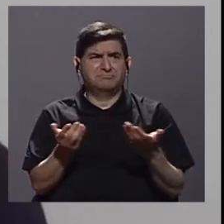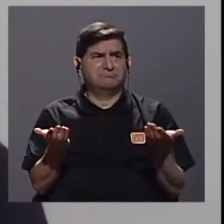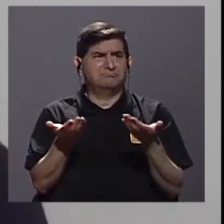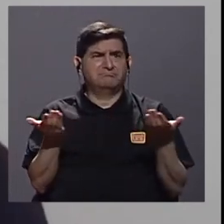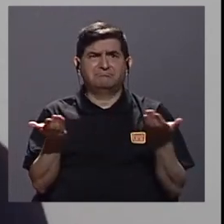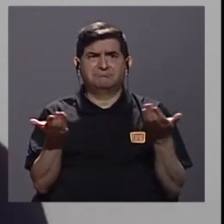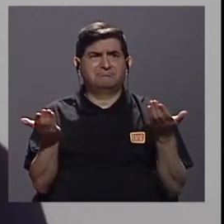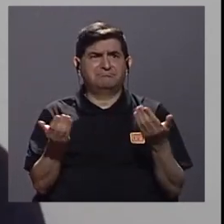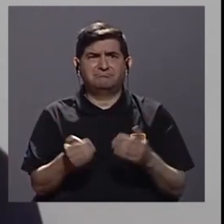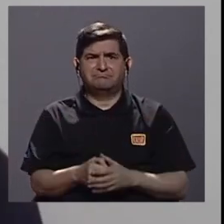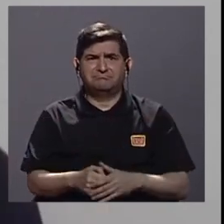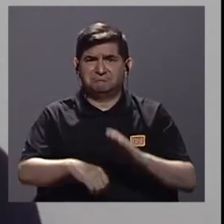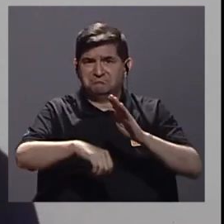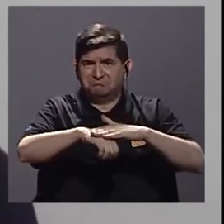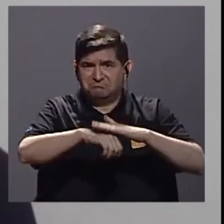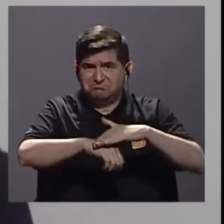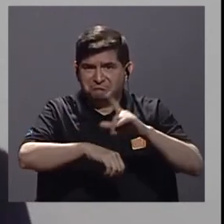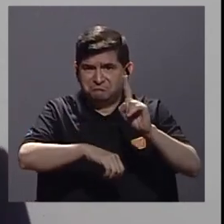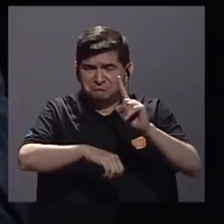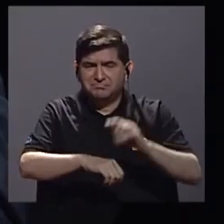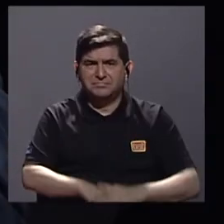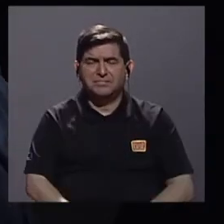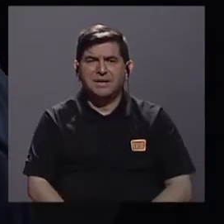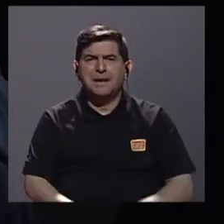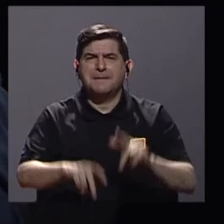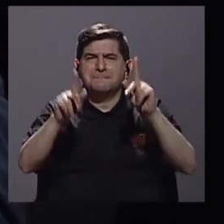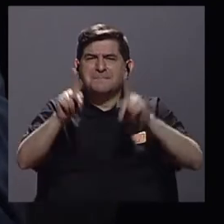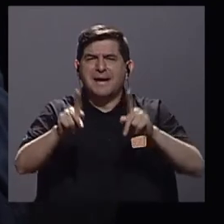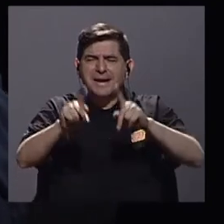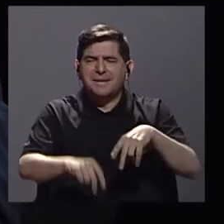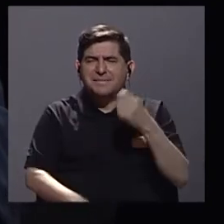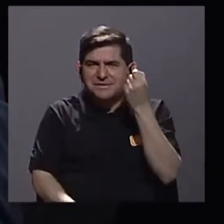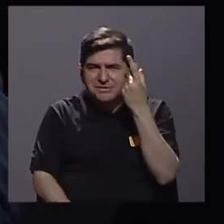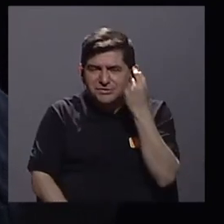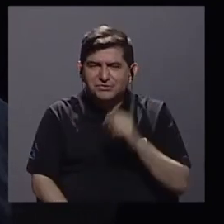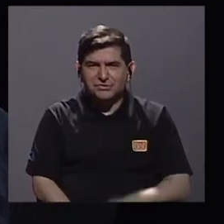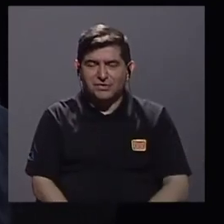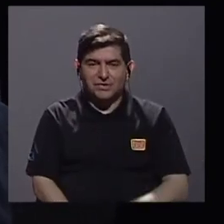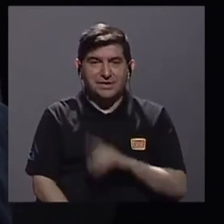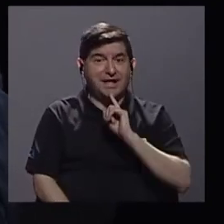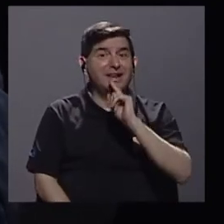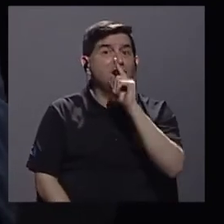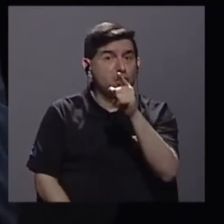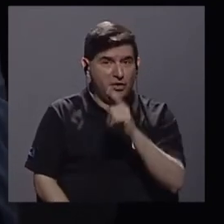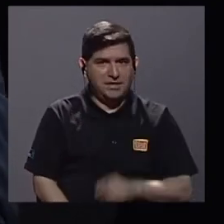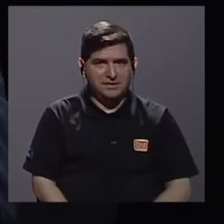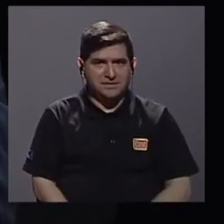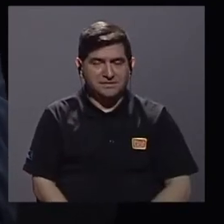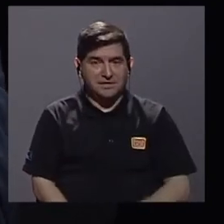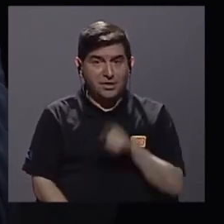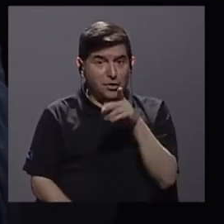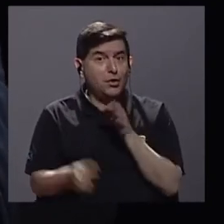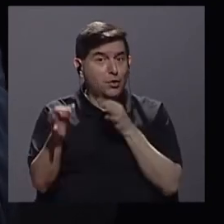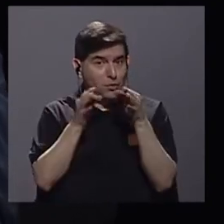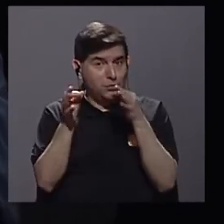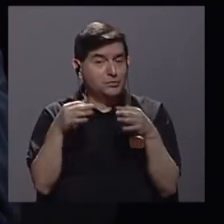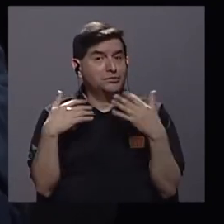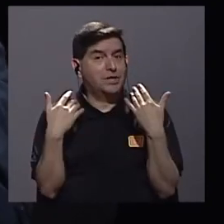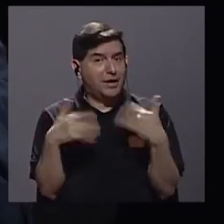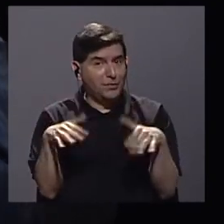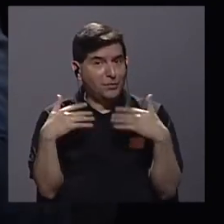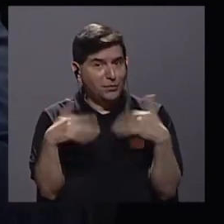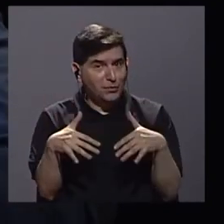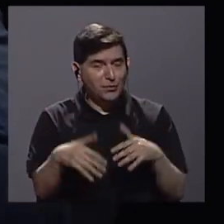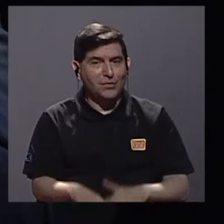permitido. Vamos a ver. Para que la audiencia lea doña Julissa de lo que está diciendo, porque lo que dice doña Julissa es, a ver,